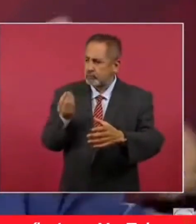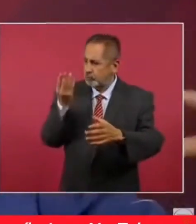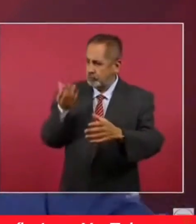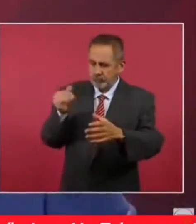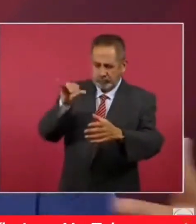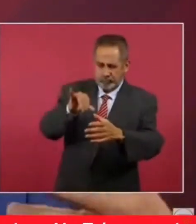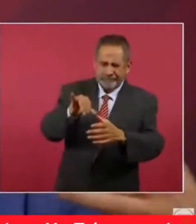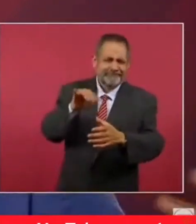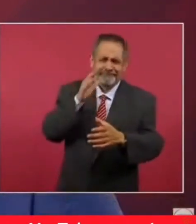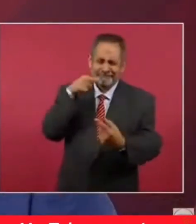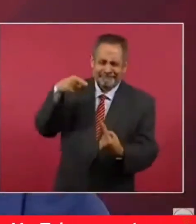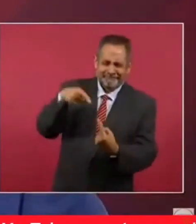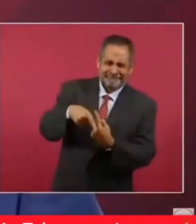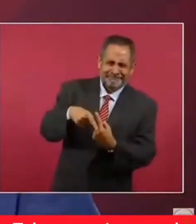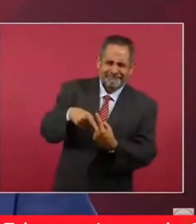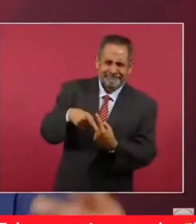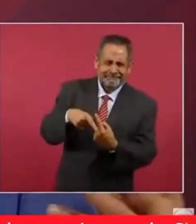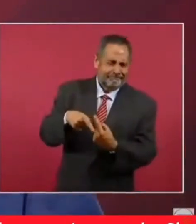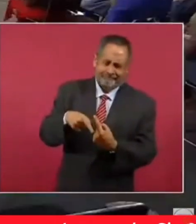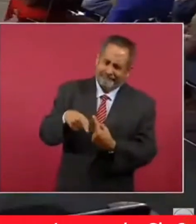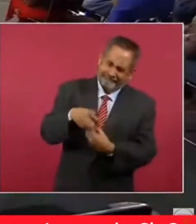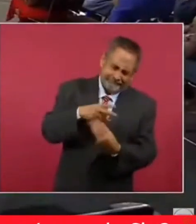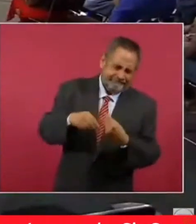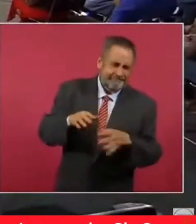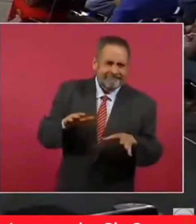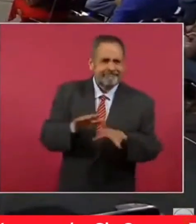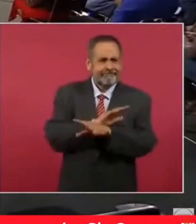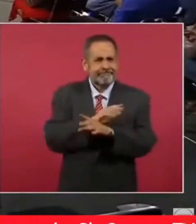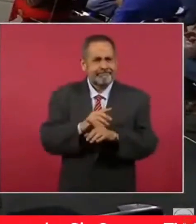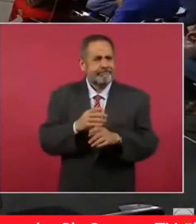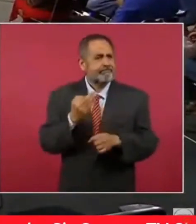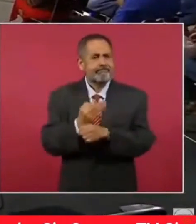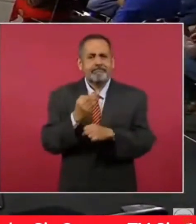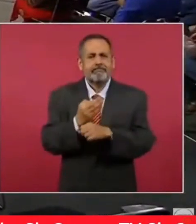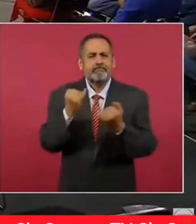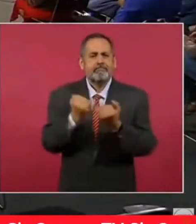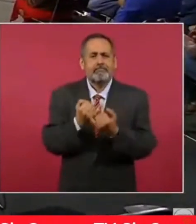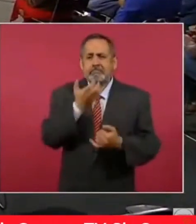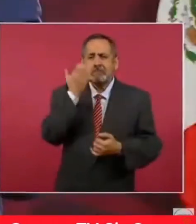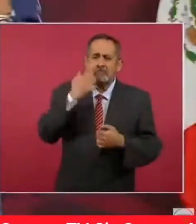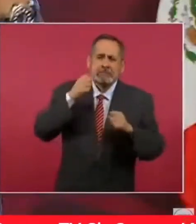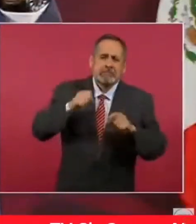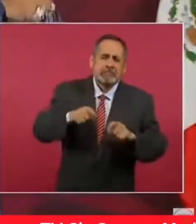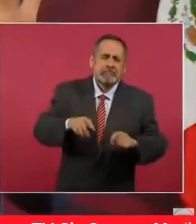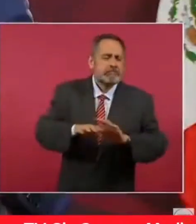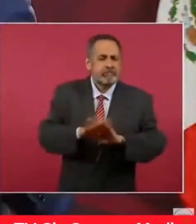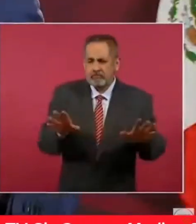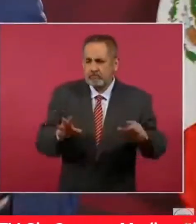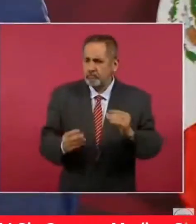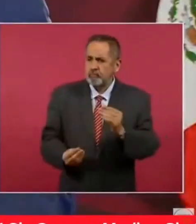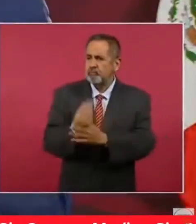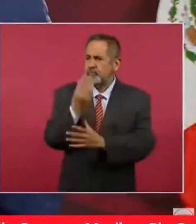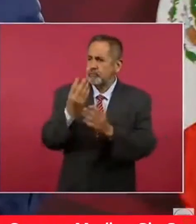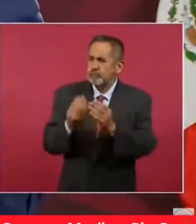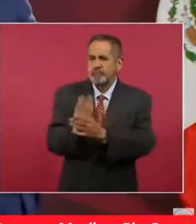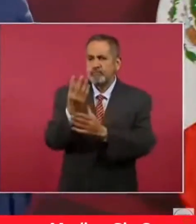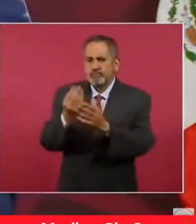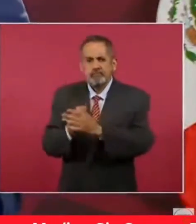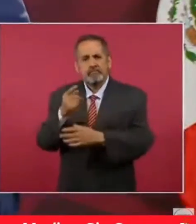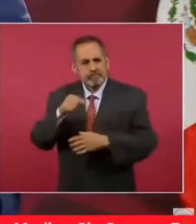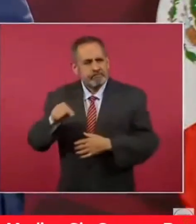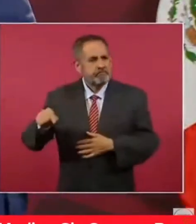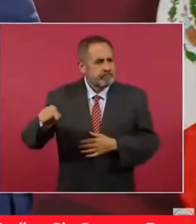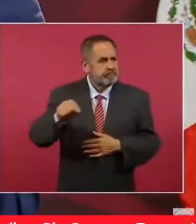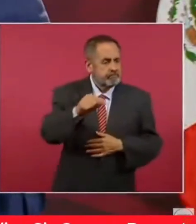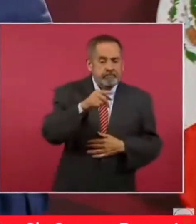se dieron reacomodos, entenderlos y respetar al pueblo y empezar